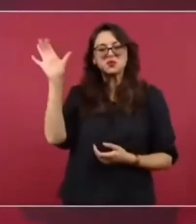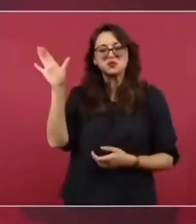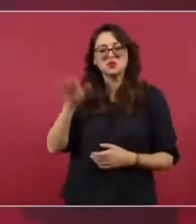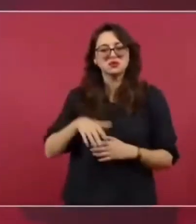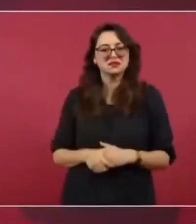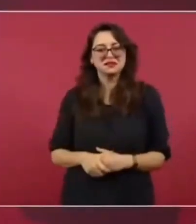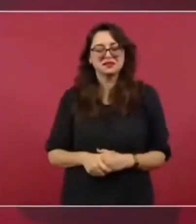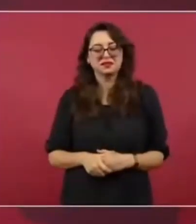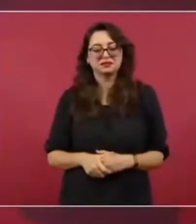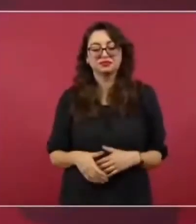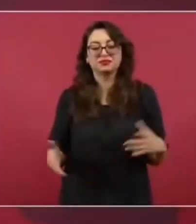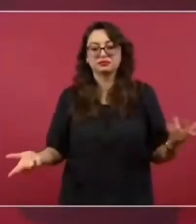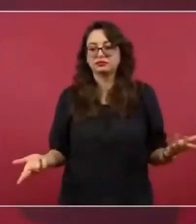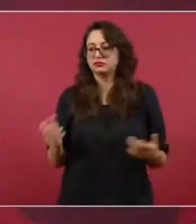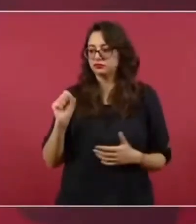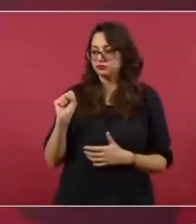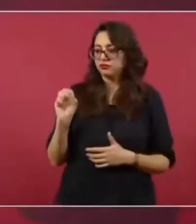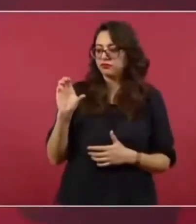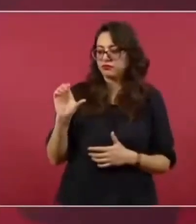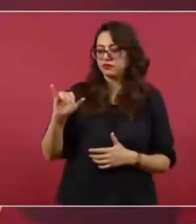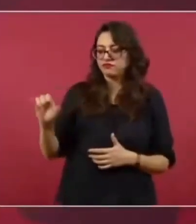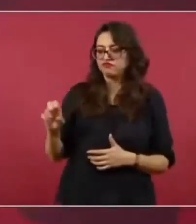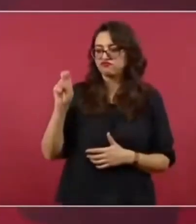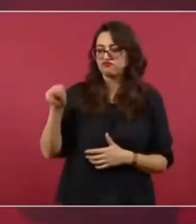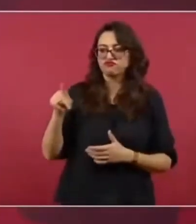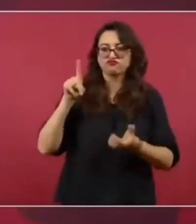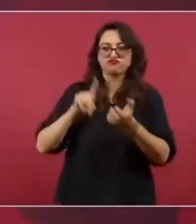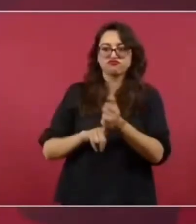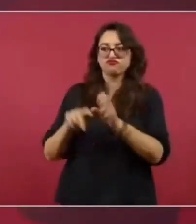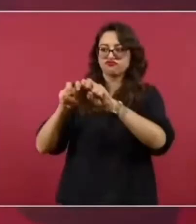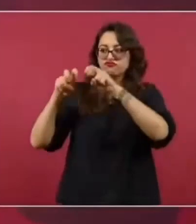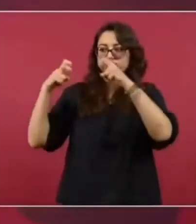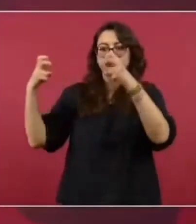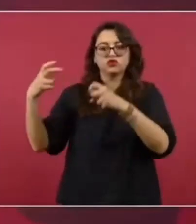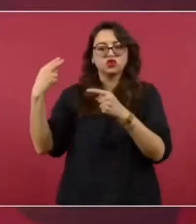desconocíamos quiénes eran los ministros